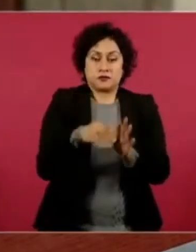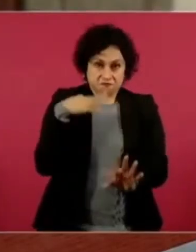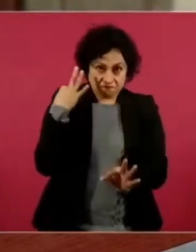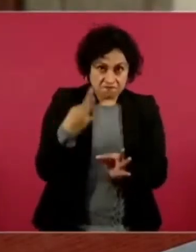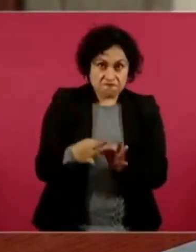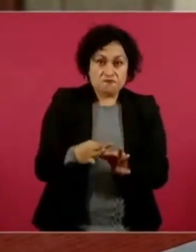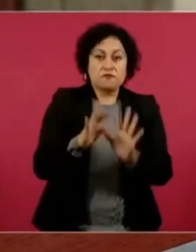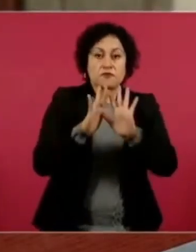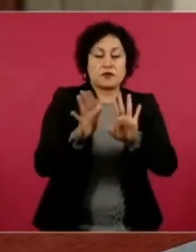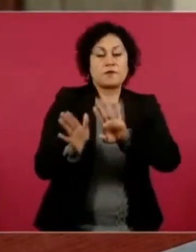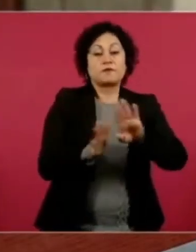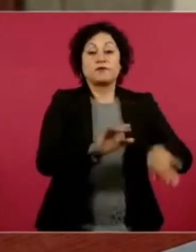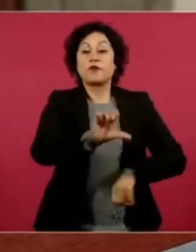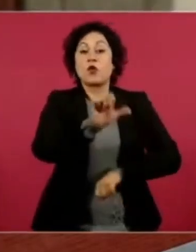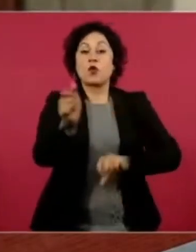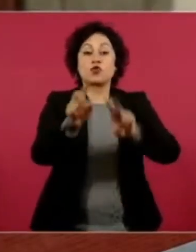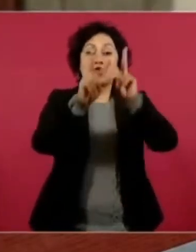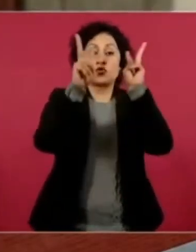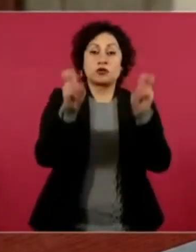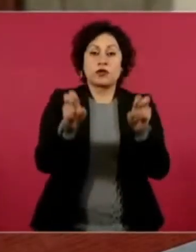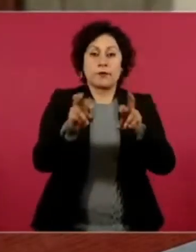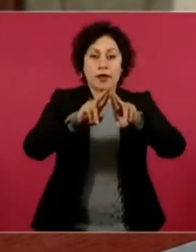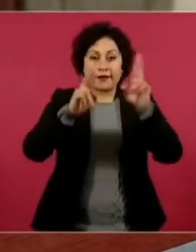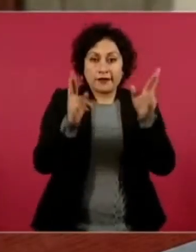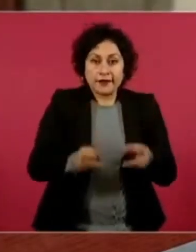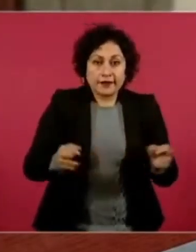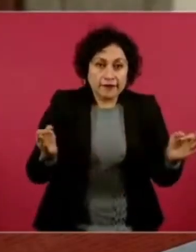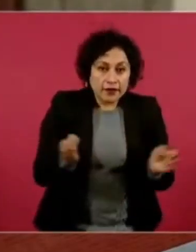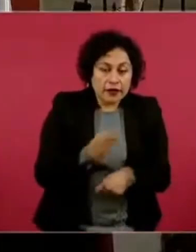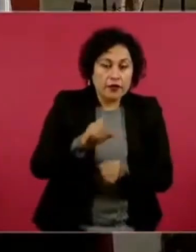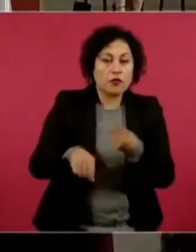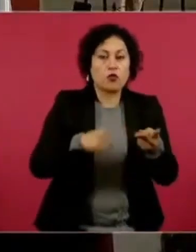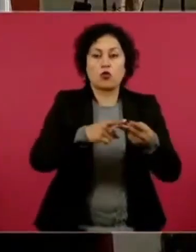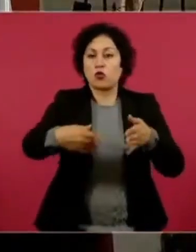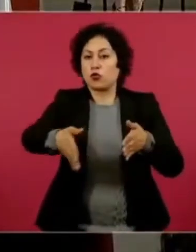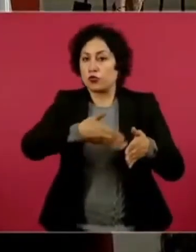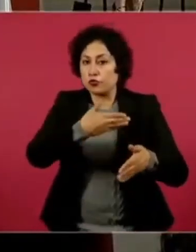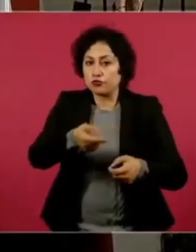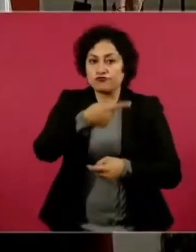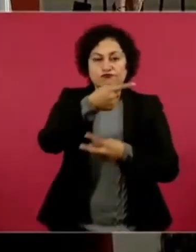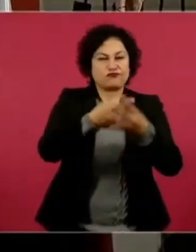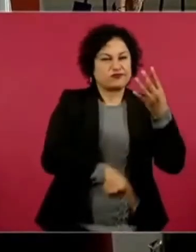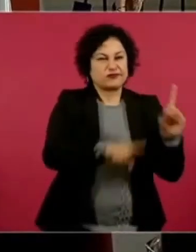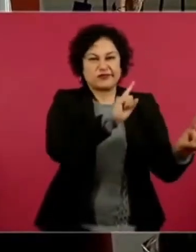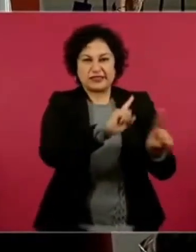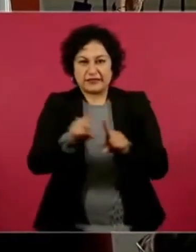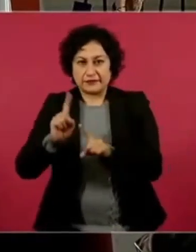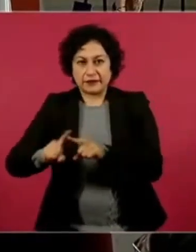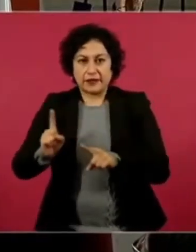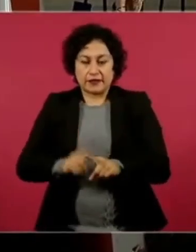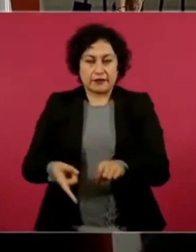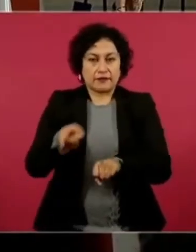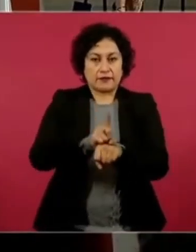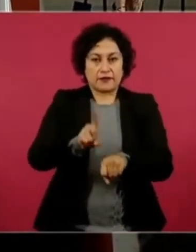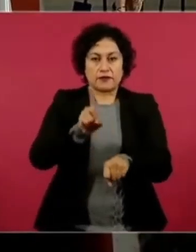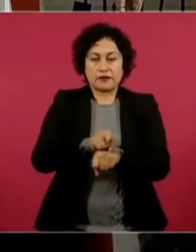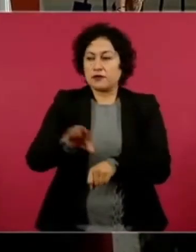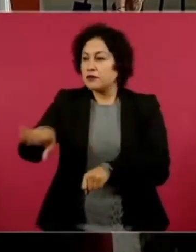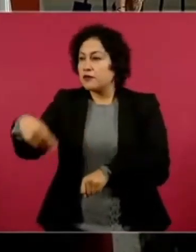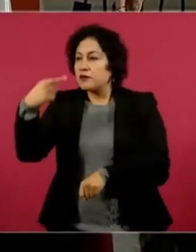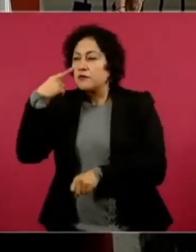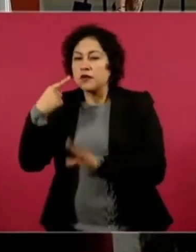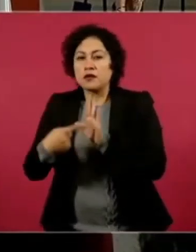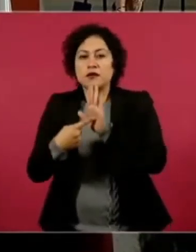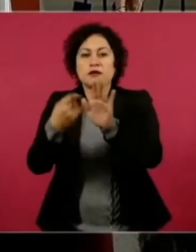electrodomésticos diarios, ponme el informe de ayer. ¿Cuándo fue?